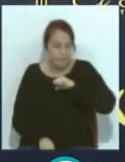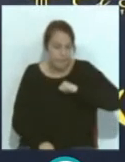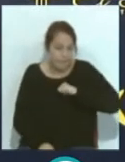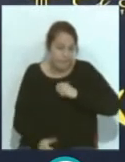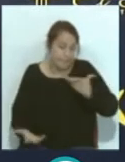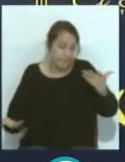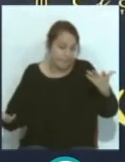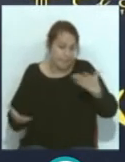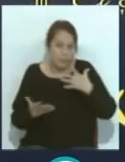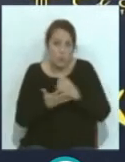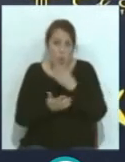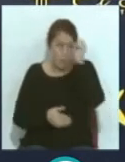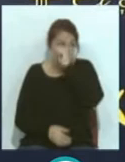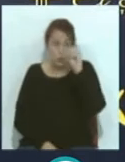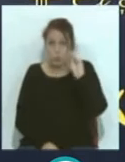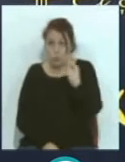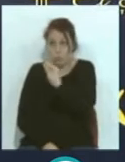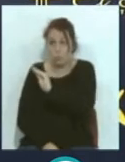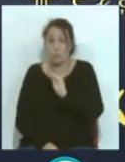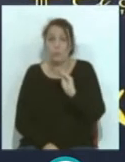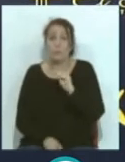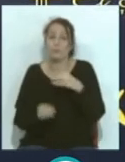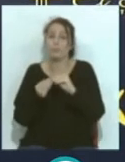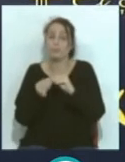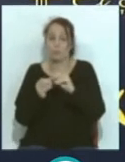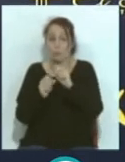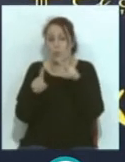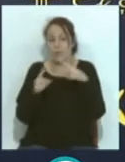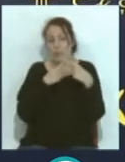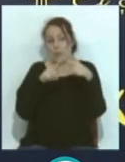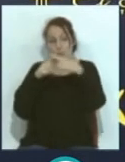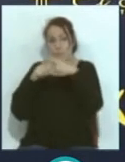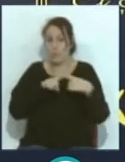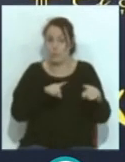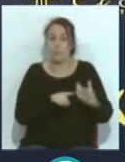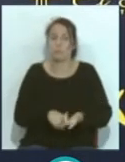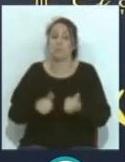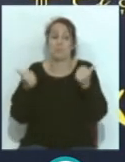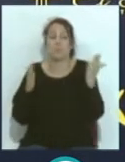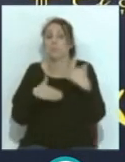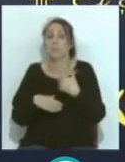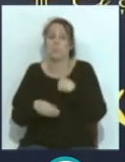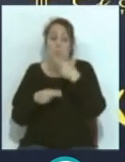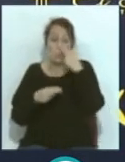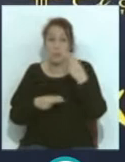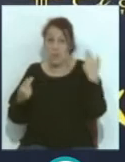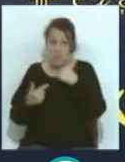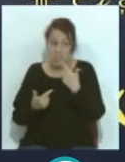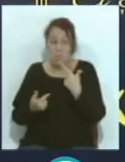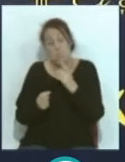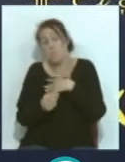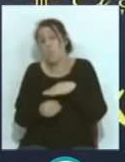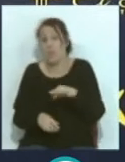Todos tienen su opinión y todos tienen una forma de verlo. No ha habido más, ya te digo, públicamente, como dices tú, quizá